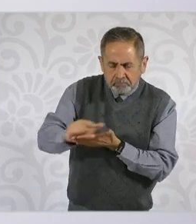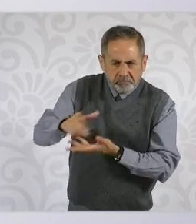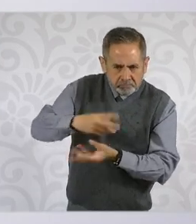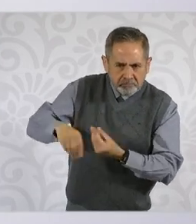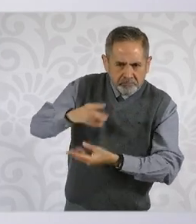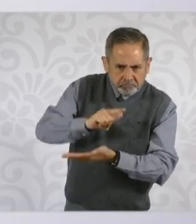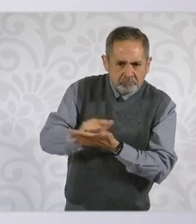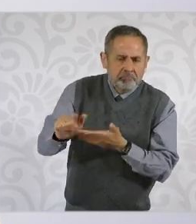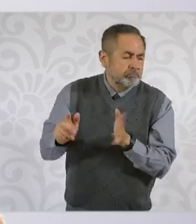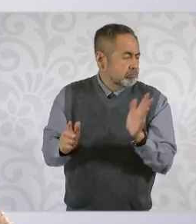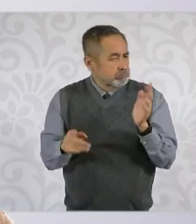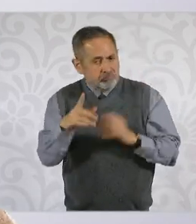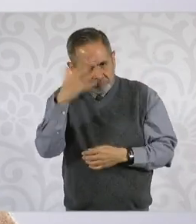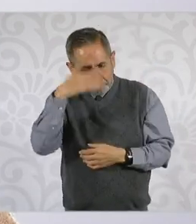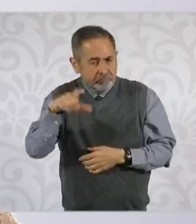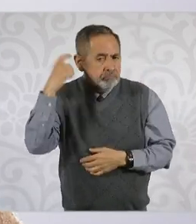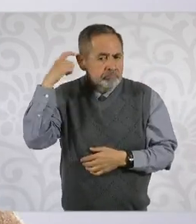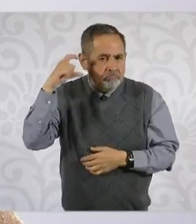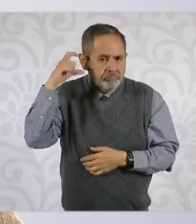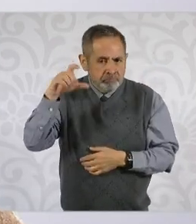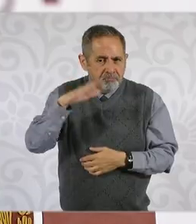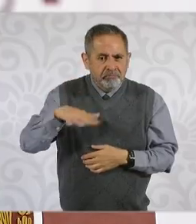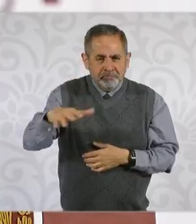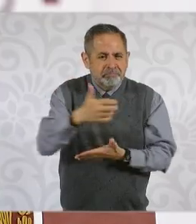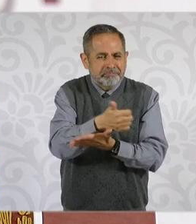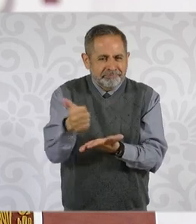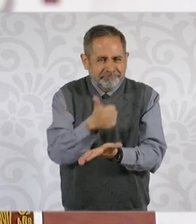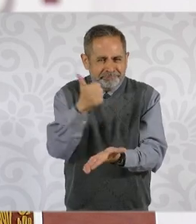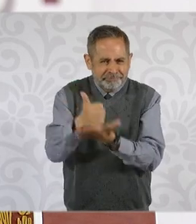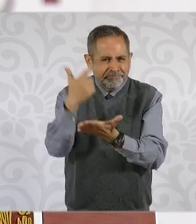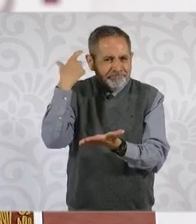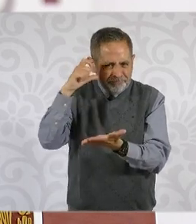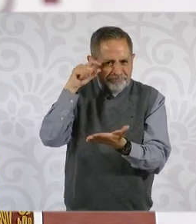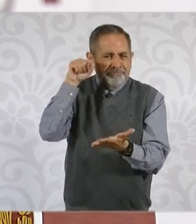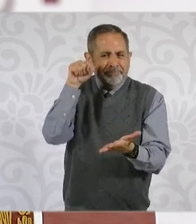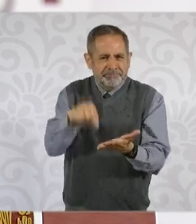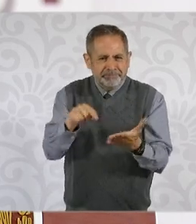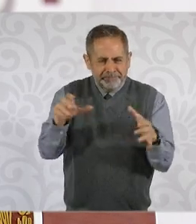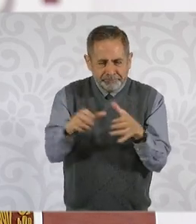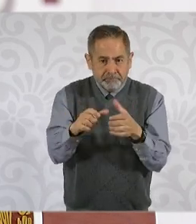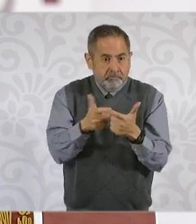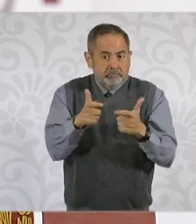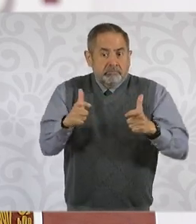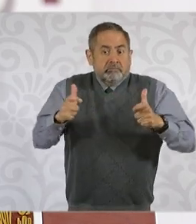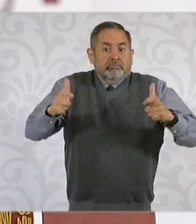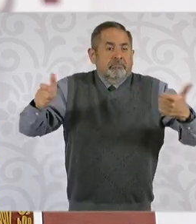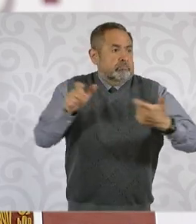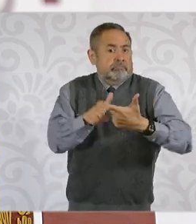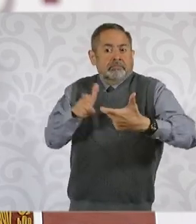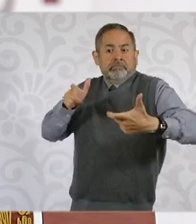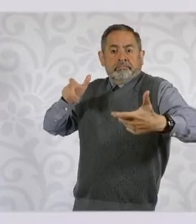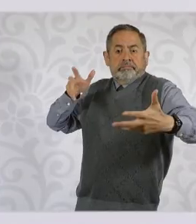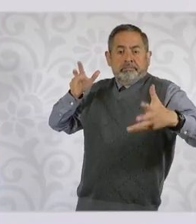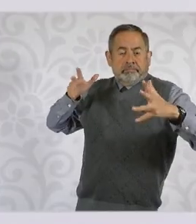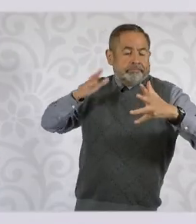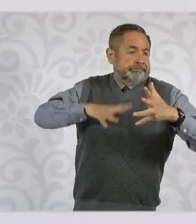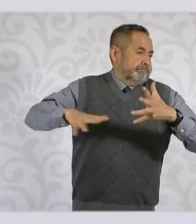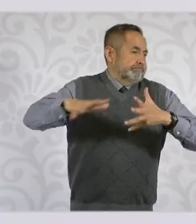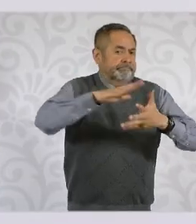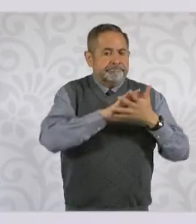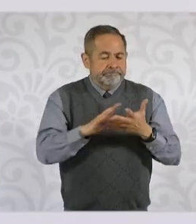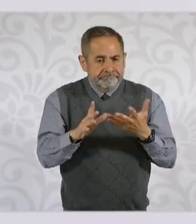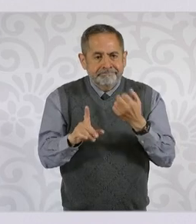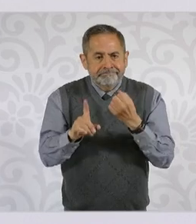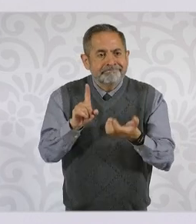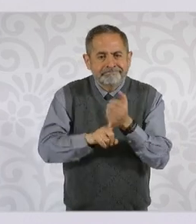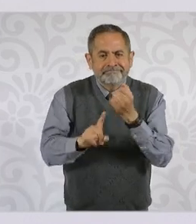Querétaro, pues es particularmente la ciudad, ha crecido mucho la zona metropolitana y tiene